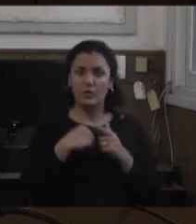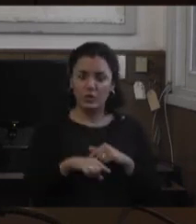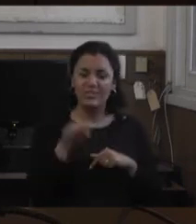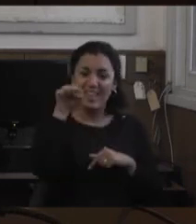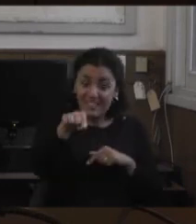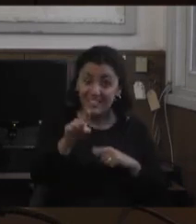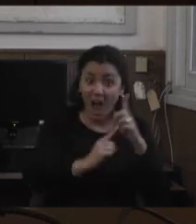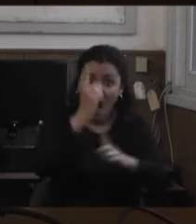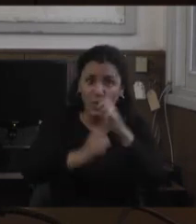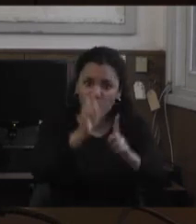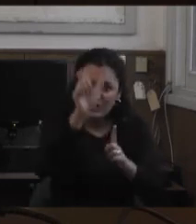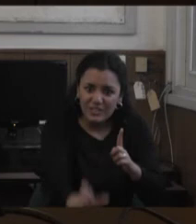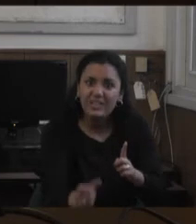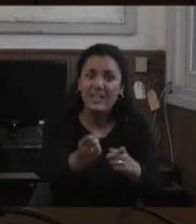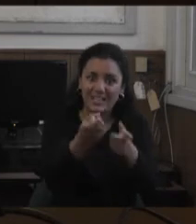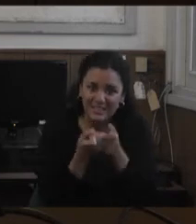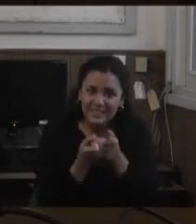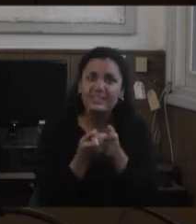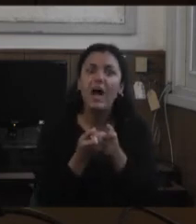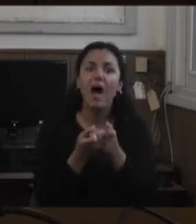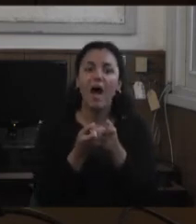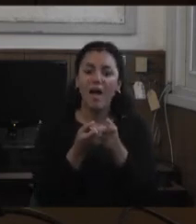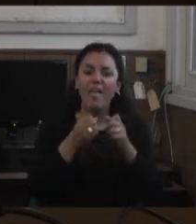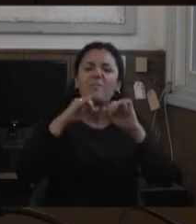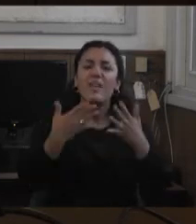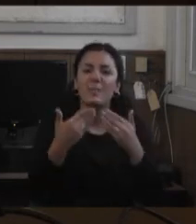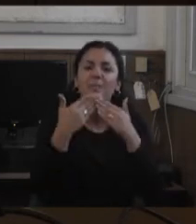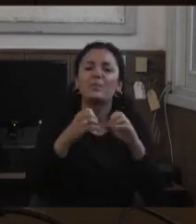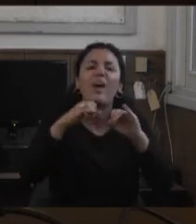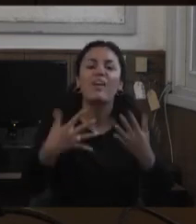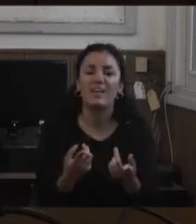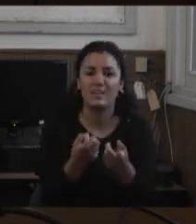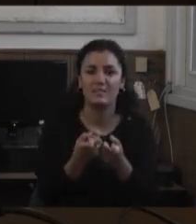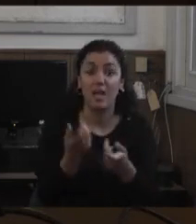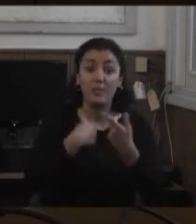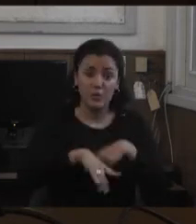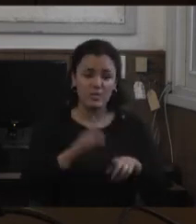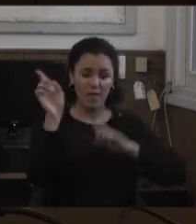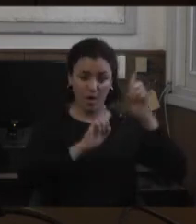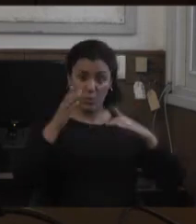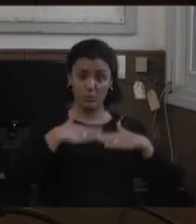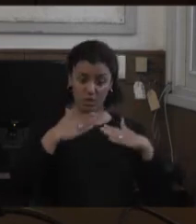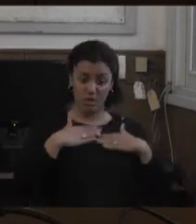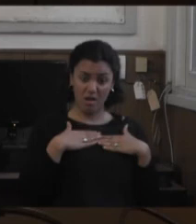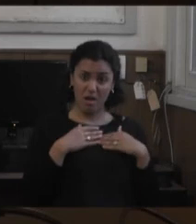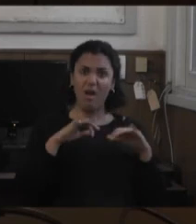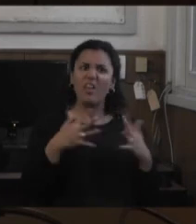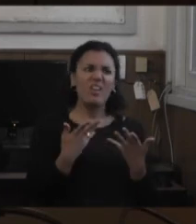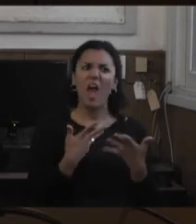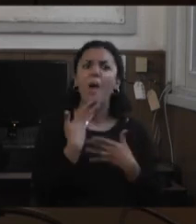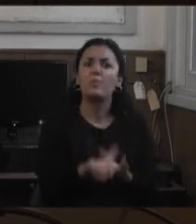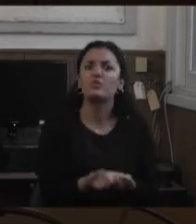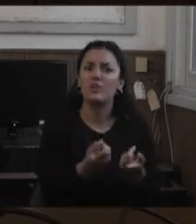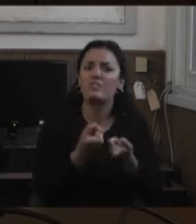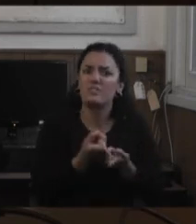no que por tal diagnóstico nosotros le vamos a dar algo entonces hicimos una campaña de qué apoyos puede dar la universidad intérprete de lengua de